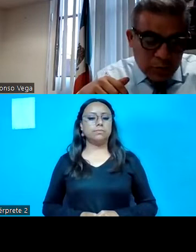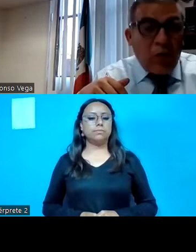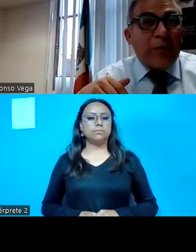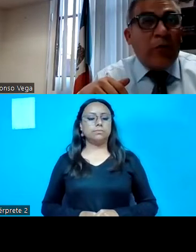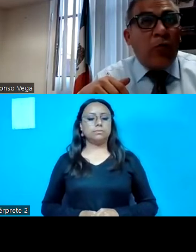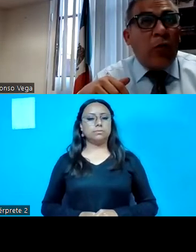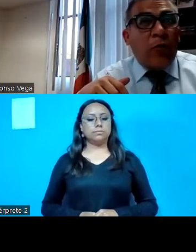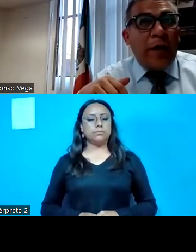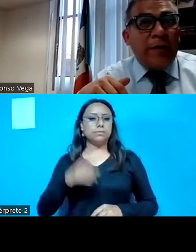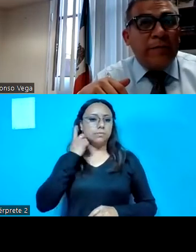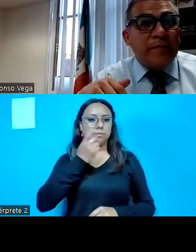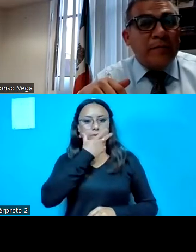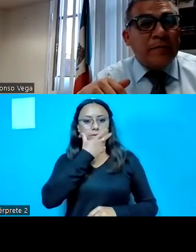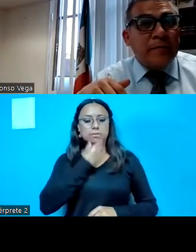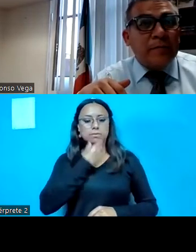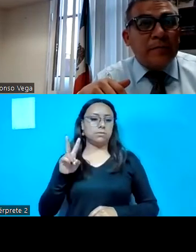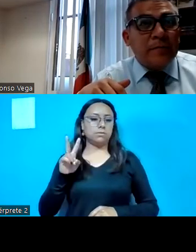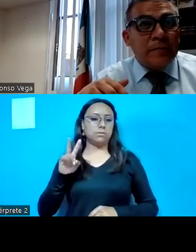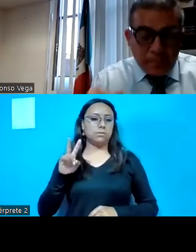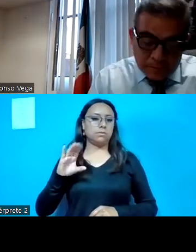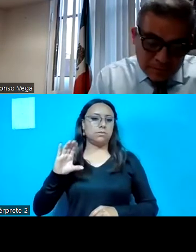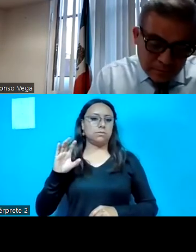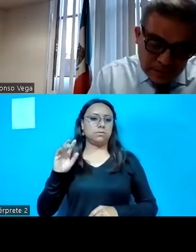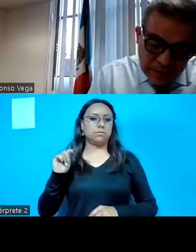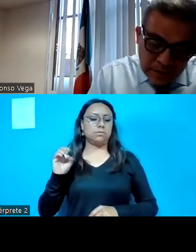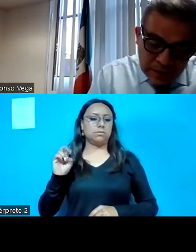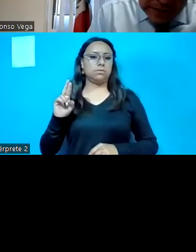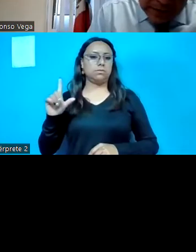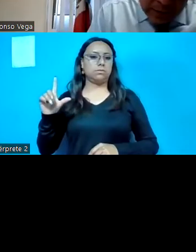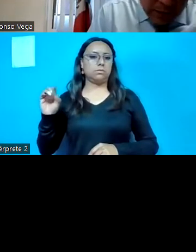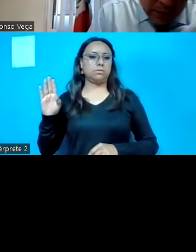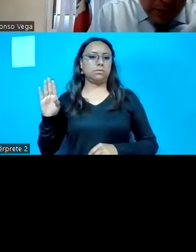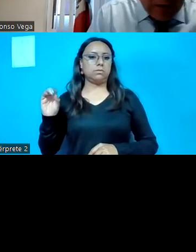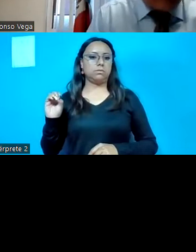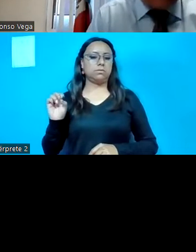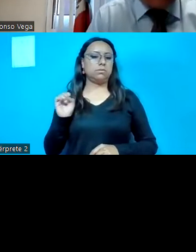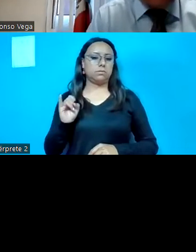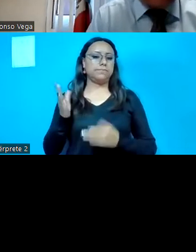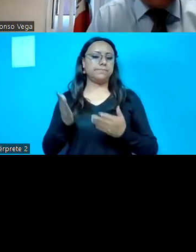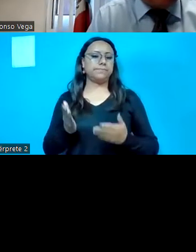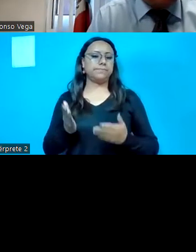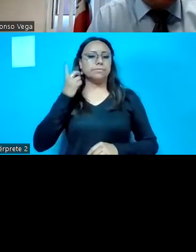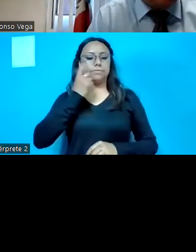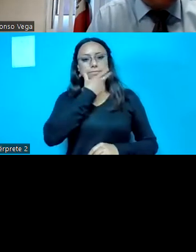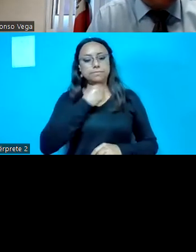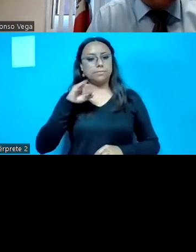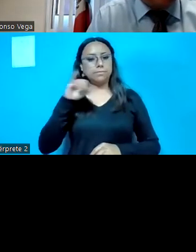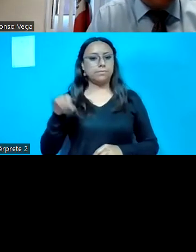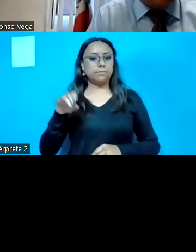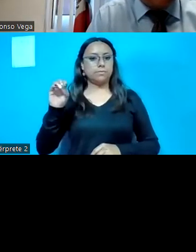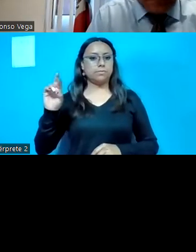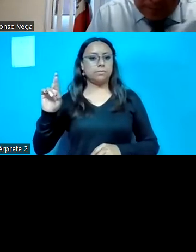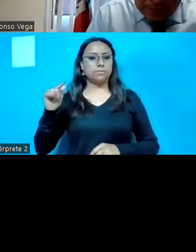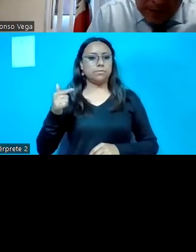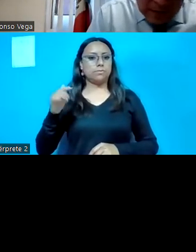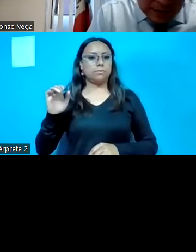Diputado Víctor Hugo Lobo Román. Víctor Hugo Lobo presente. Gracias, diputado. Diputado Jorge Gaviño Ambriz. Gaviño